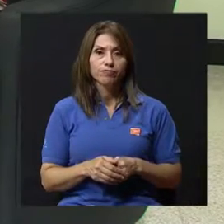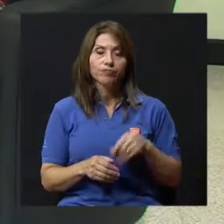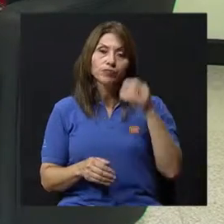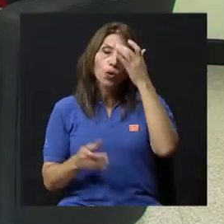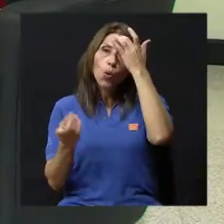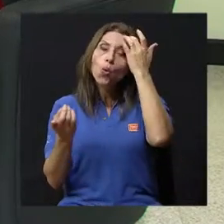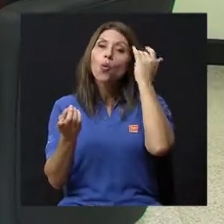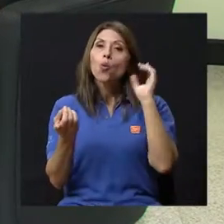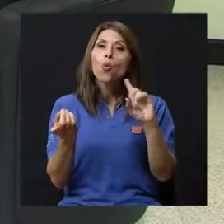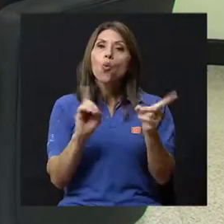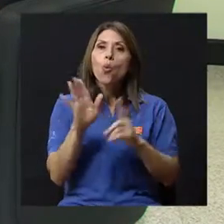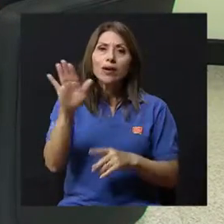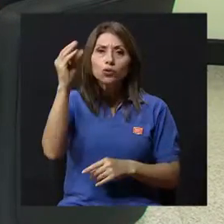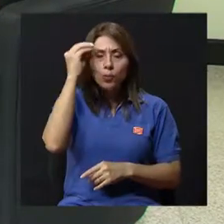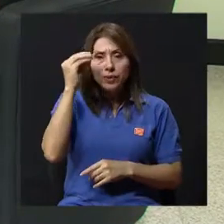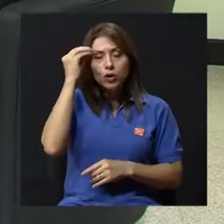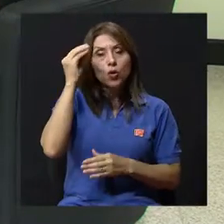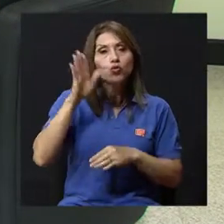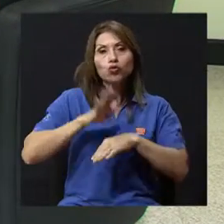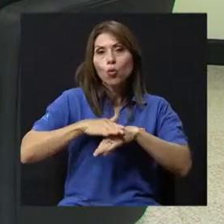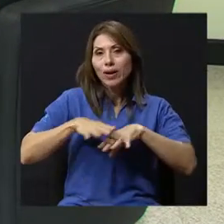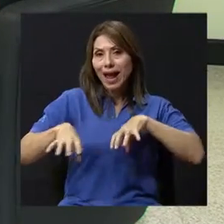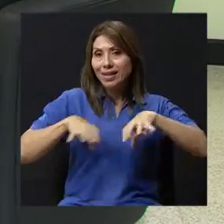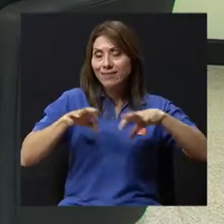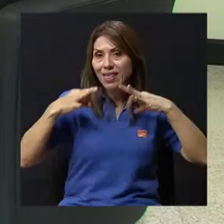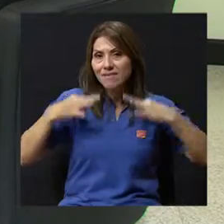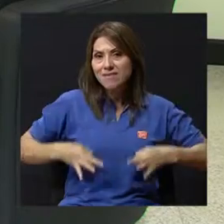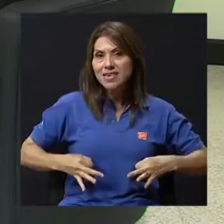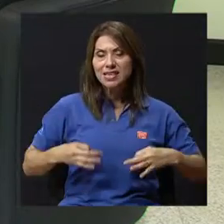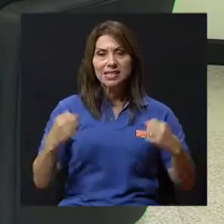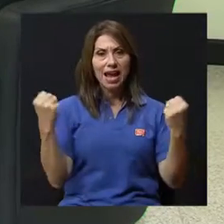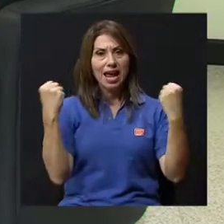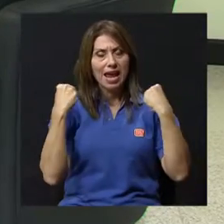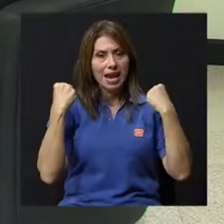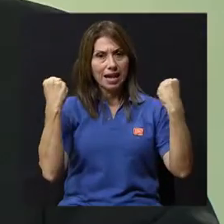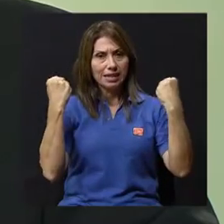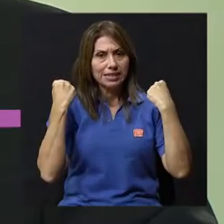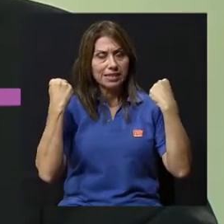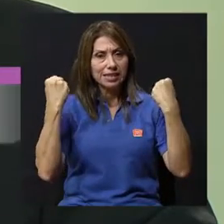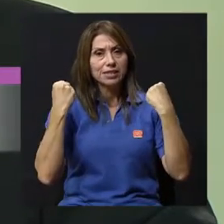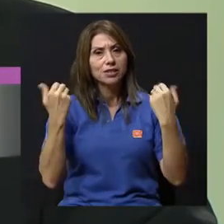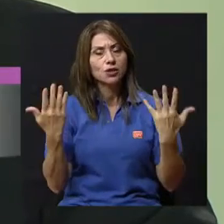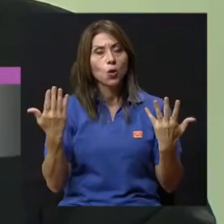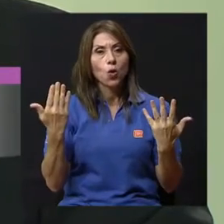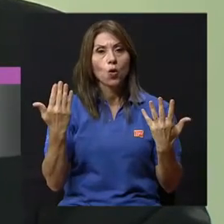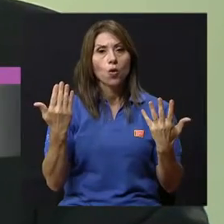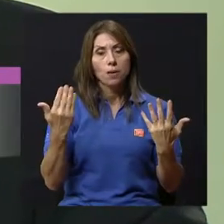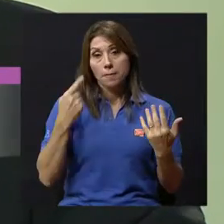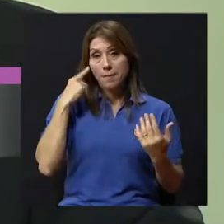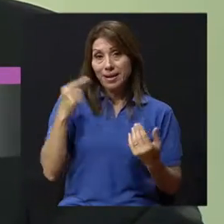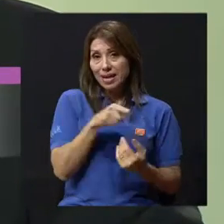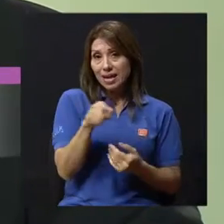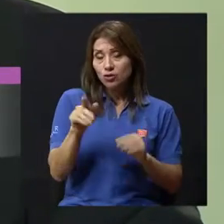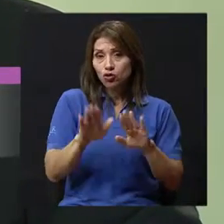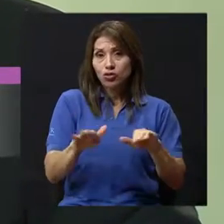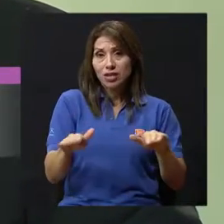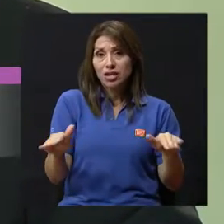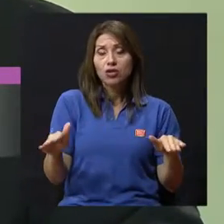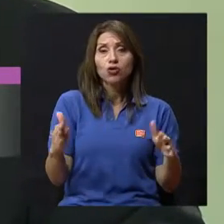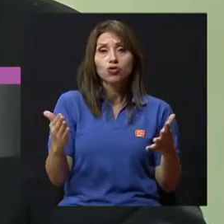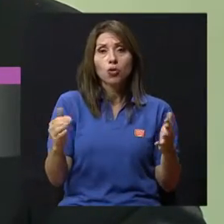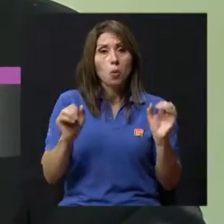¿qué opinión le merece la actividad física, el ejercicio a la hora de que estos niños